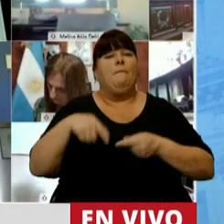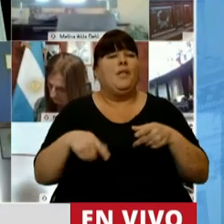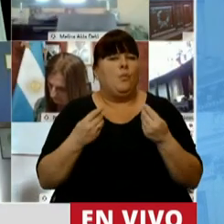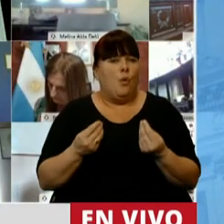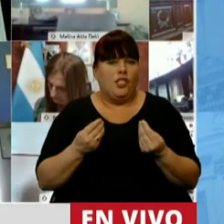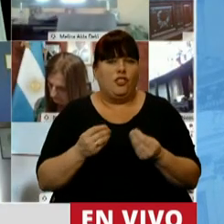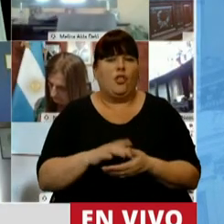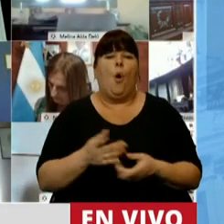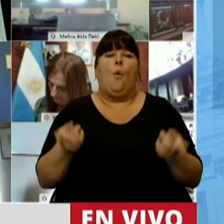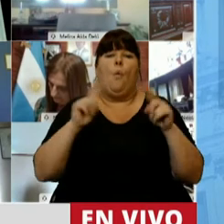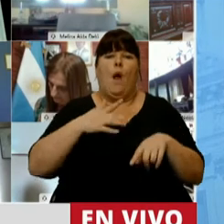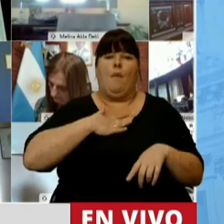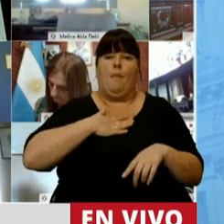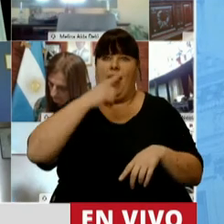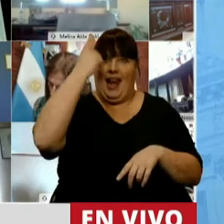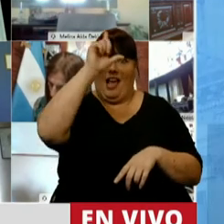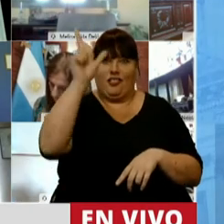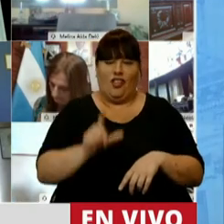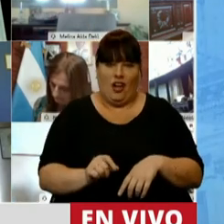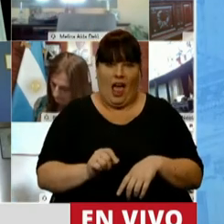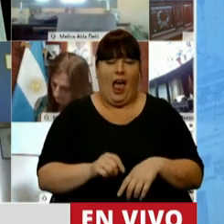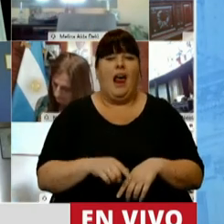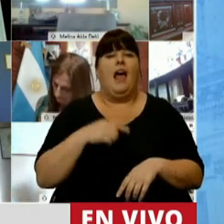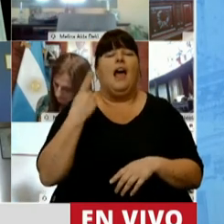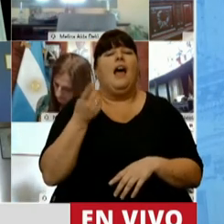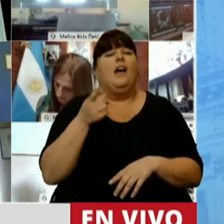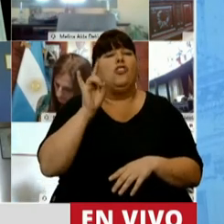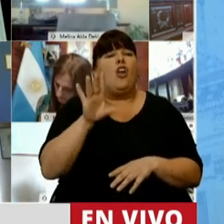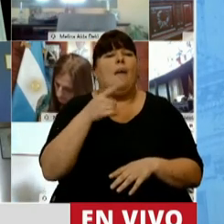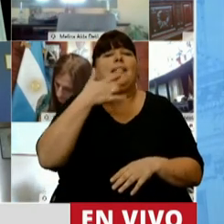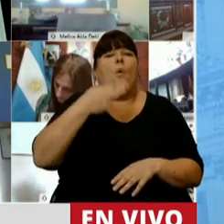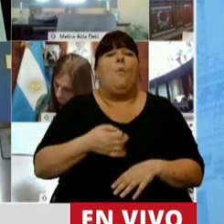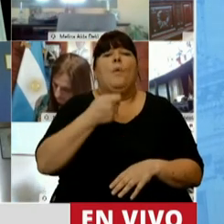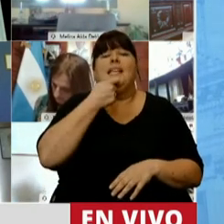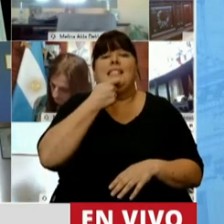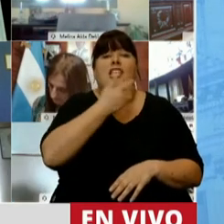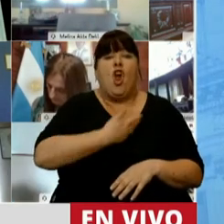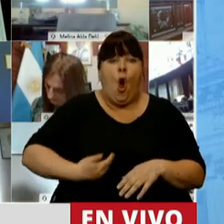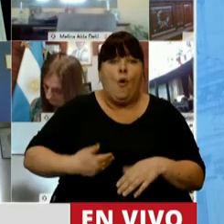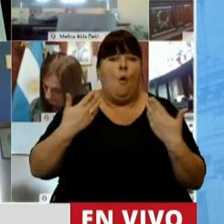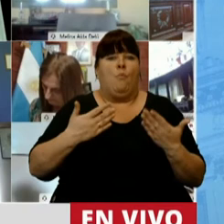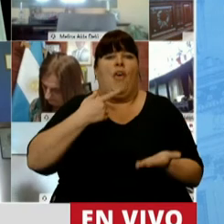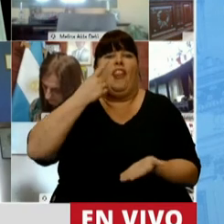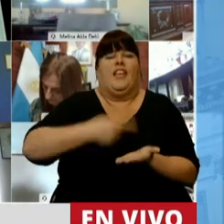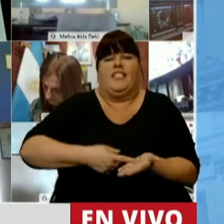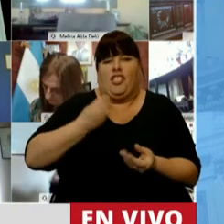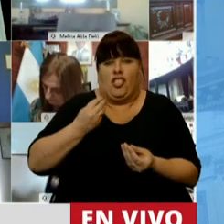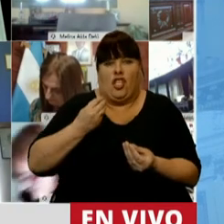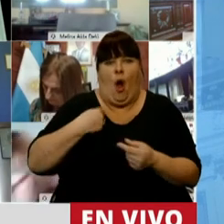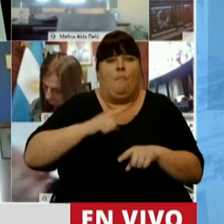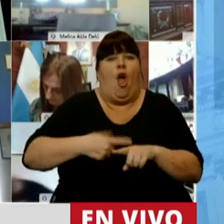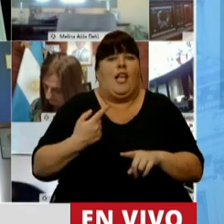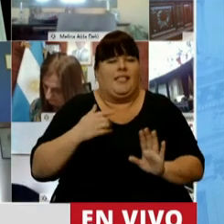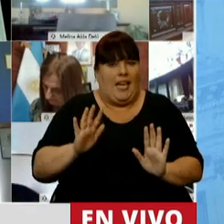a recuperar la soberanía nacional, porque su postulado solo podría cumplirse si el gobierno tiene la libertad de definir sus propias